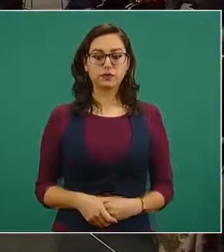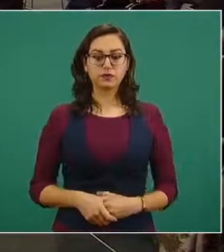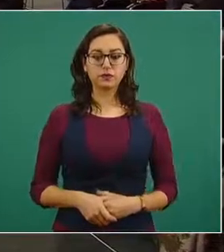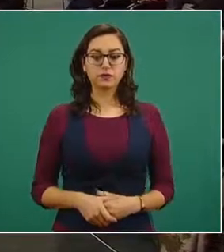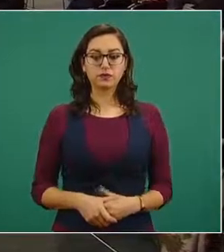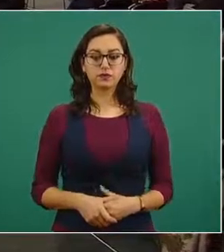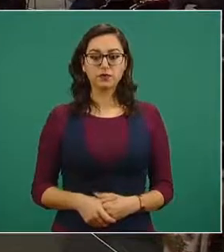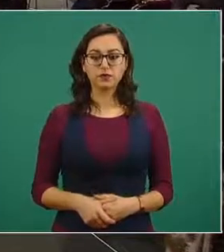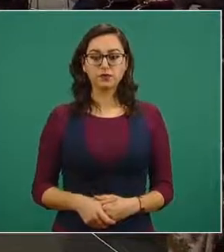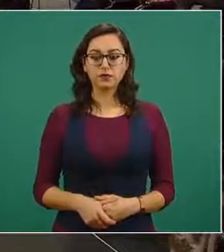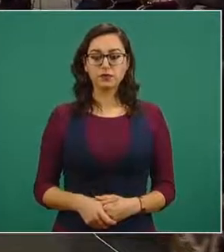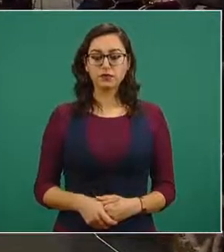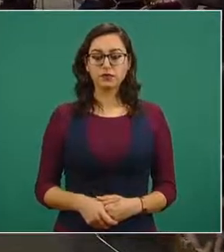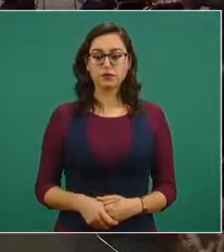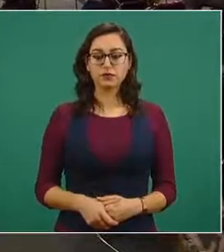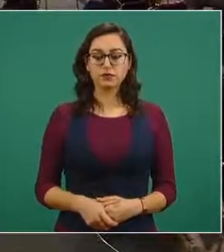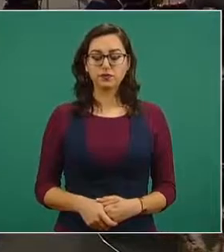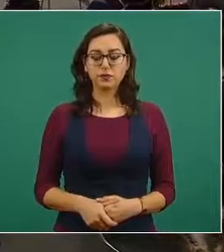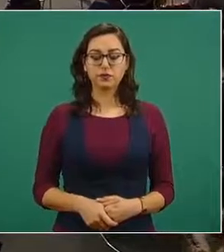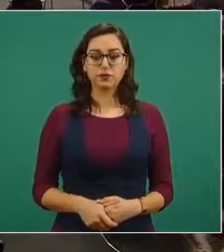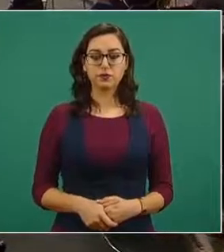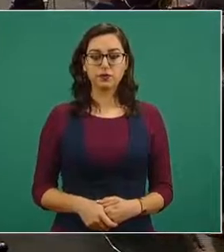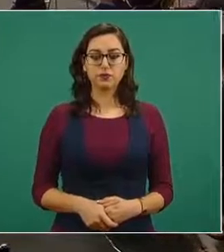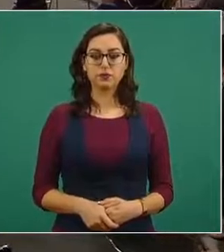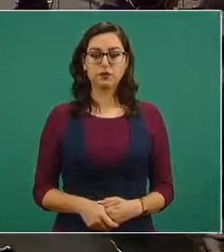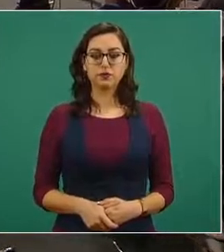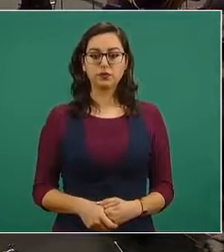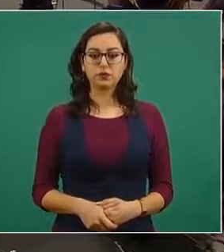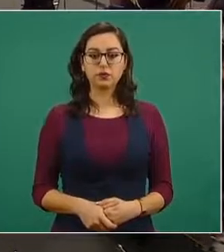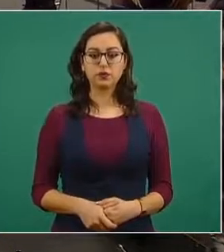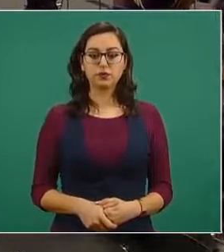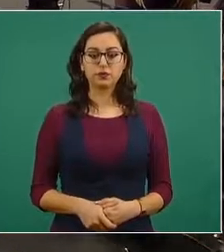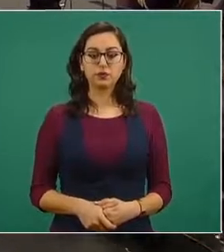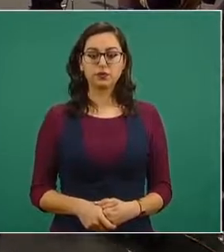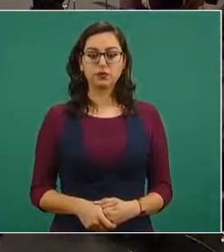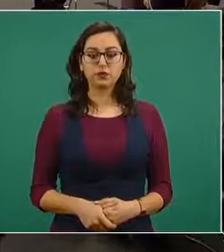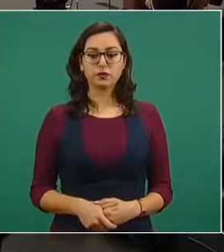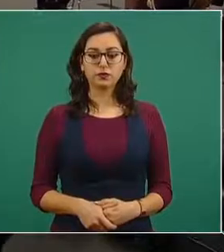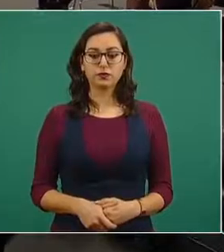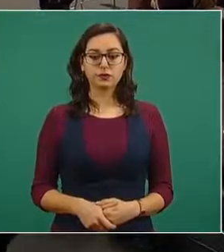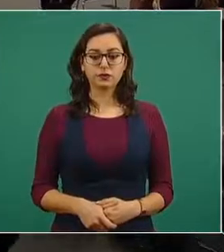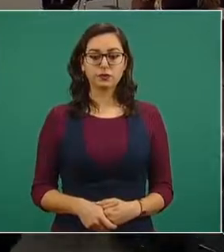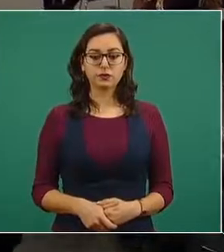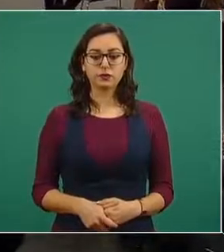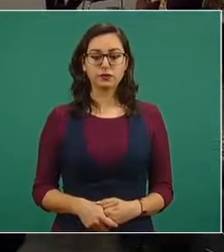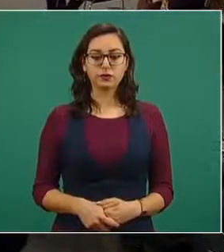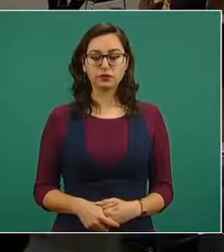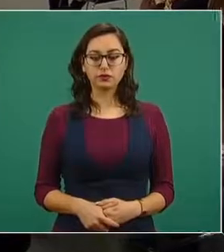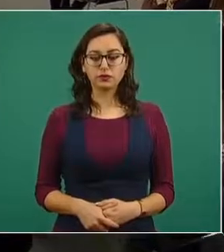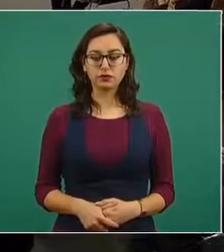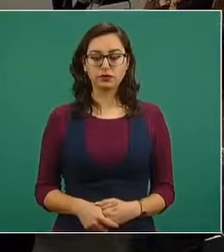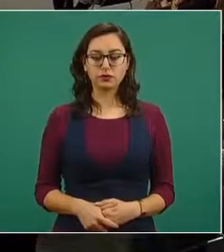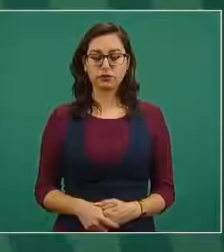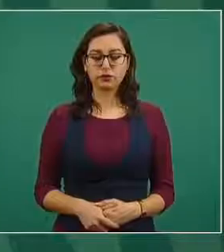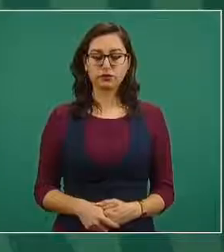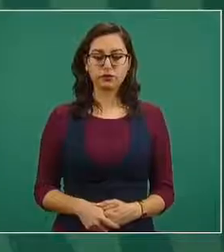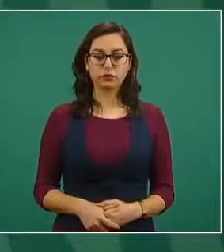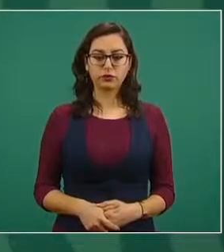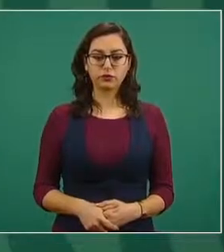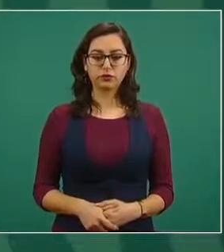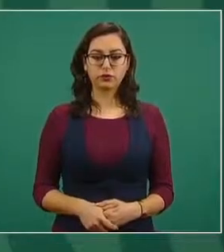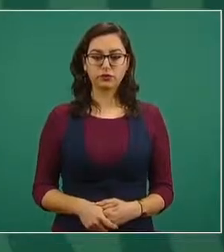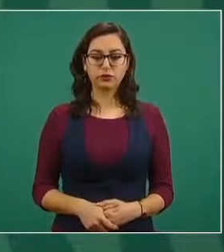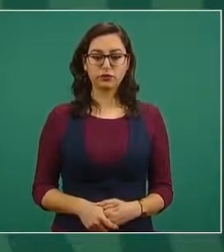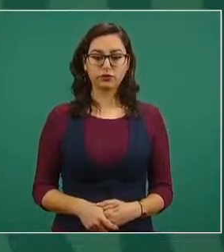Es un asunto que le correspondió